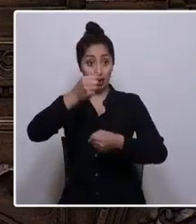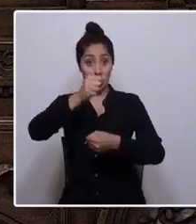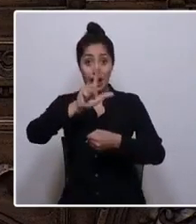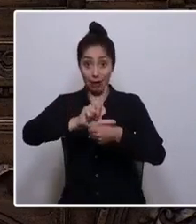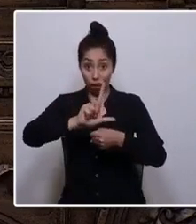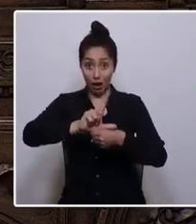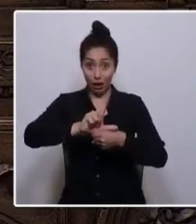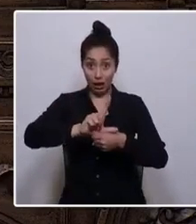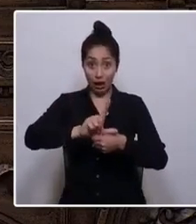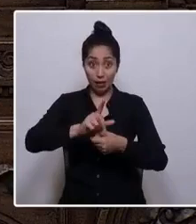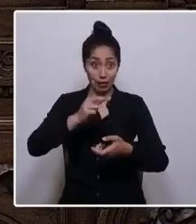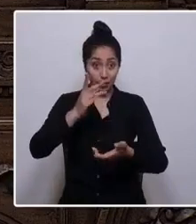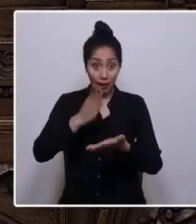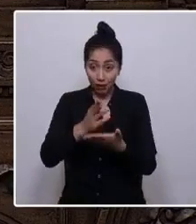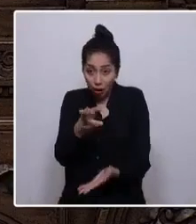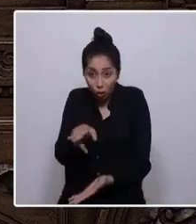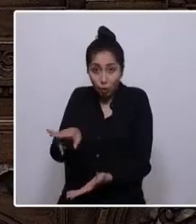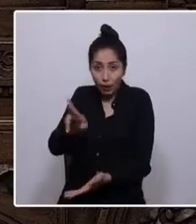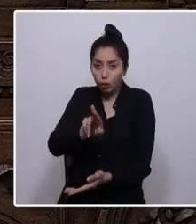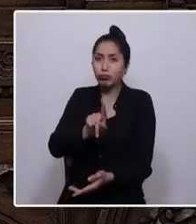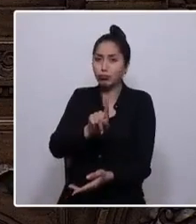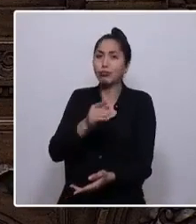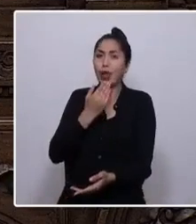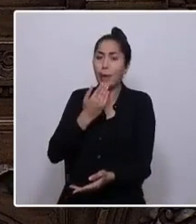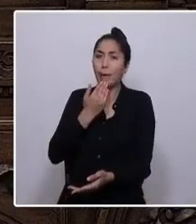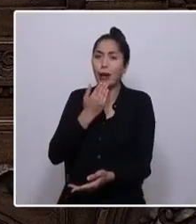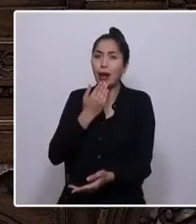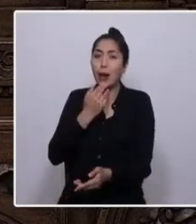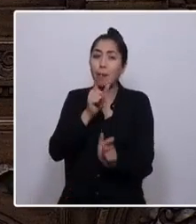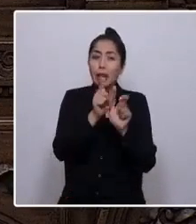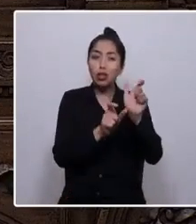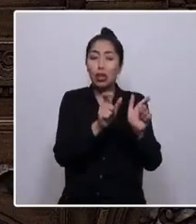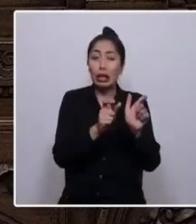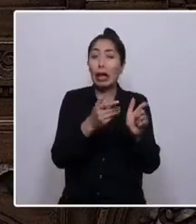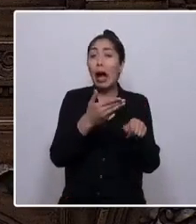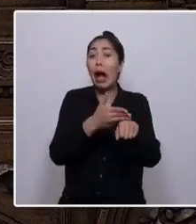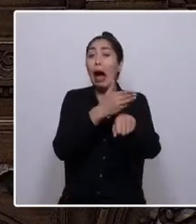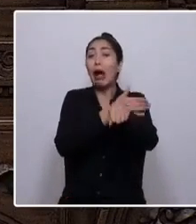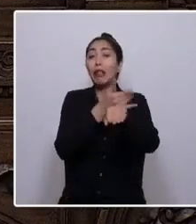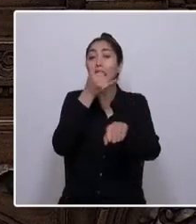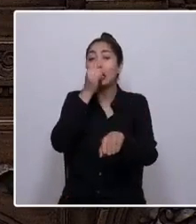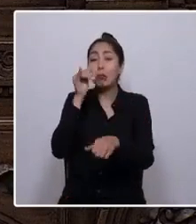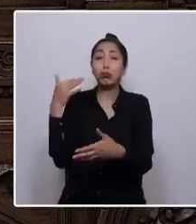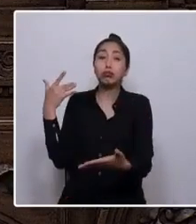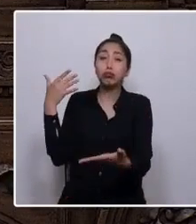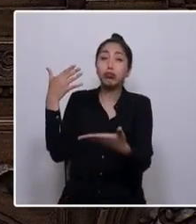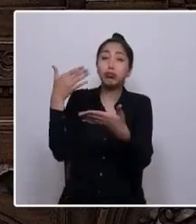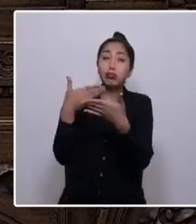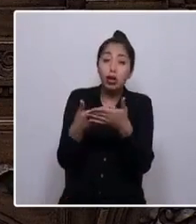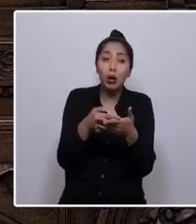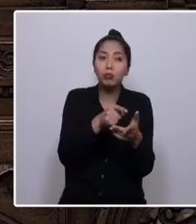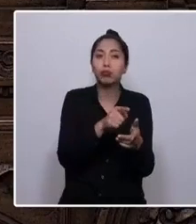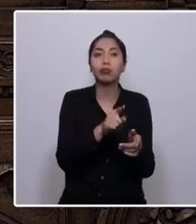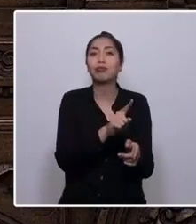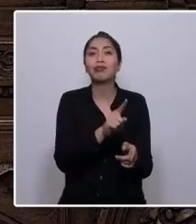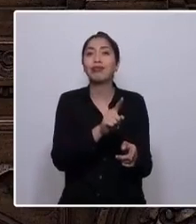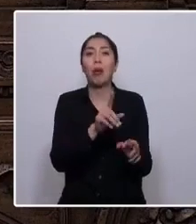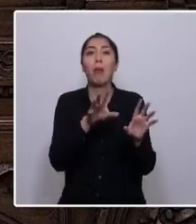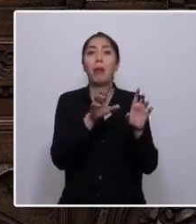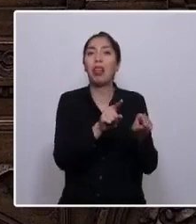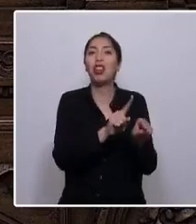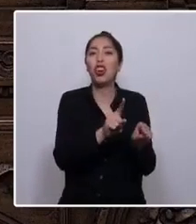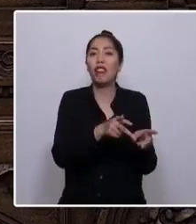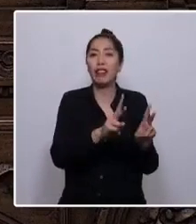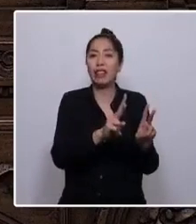recuperados, sino que ampliados hacia quienes desde tiempos inmemorables se les proscribieron sus derechos puertas adentro.